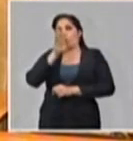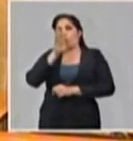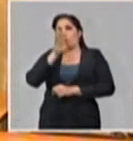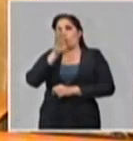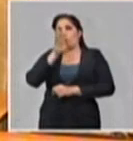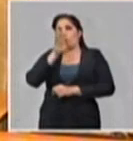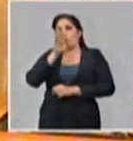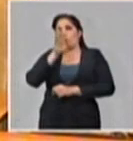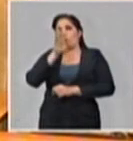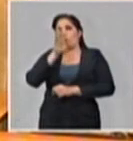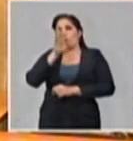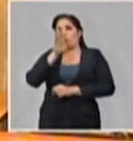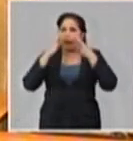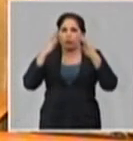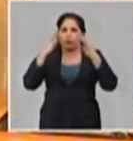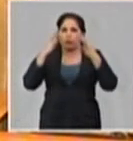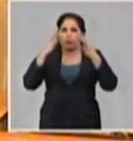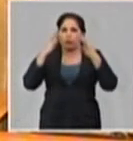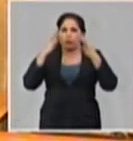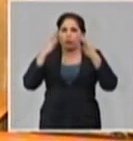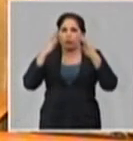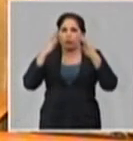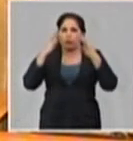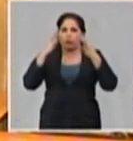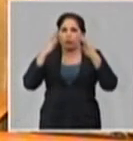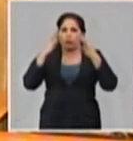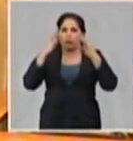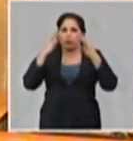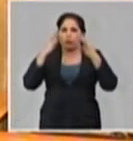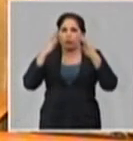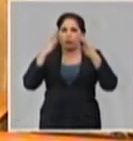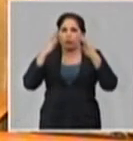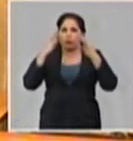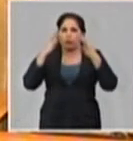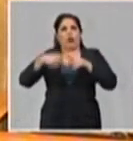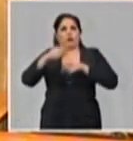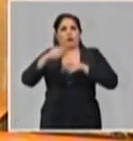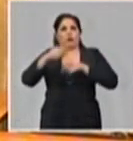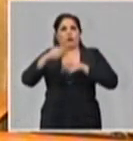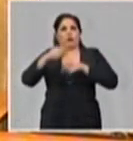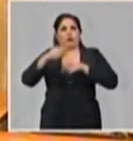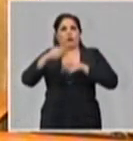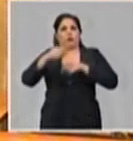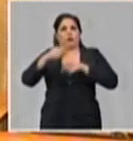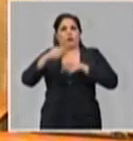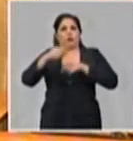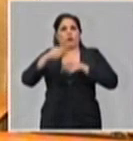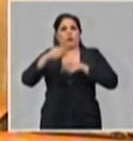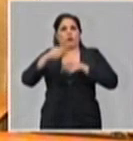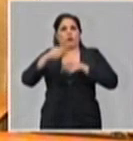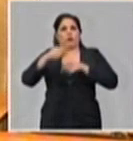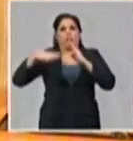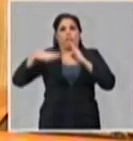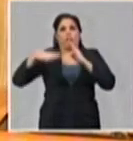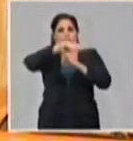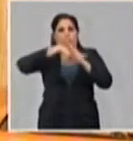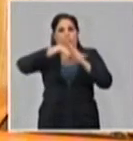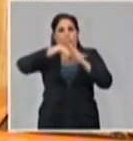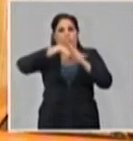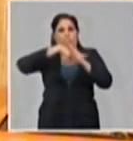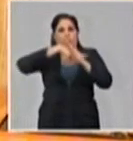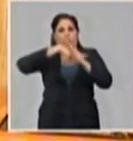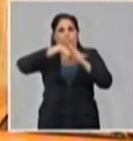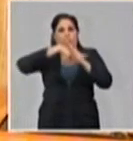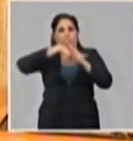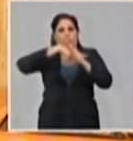una medida muy eficaz para proteger a la familia y proteger al resto de la población. Por lo tanto, es importante